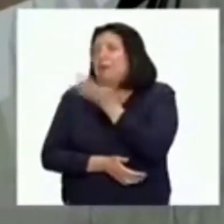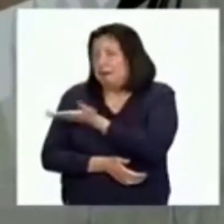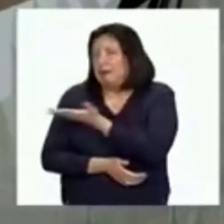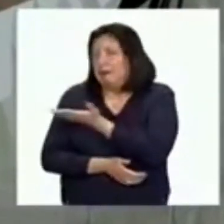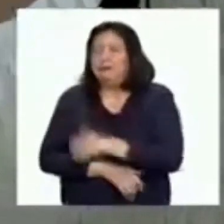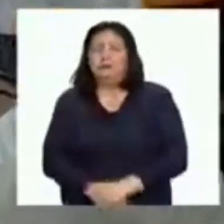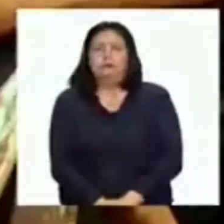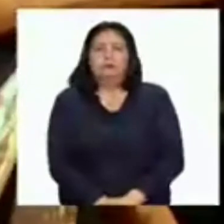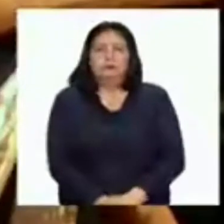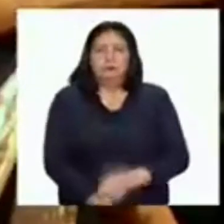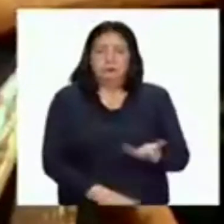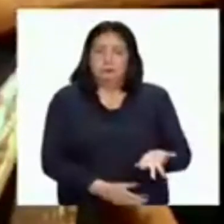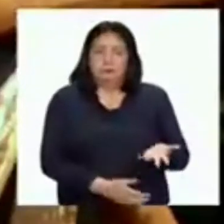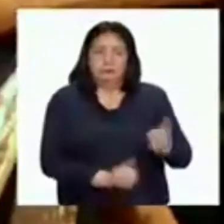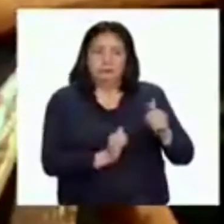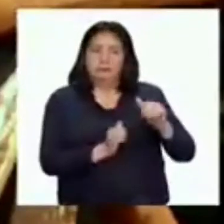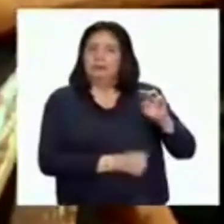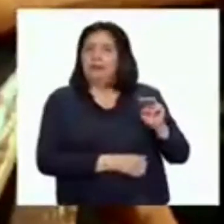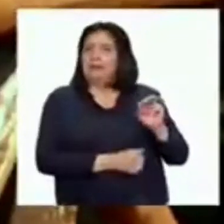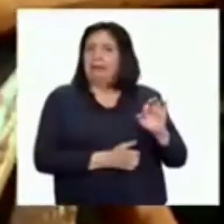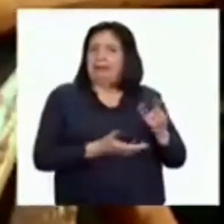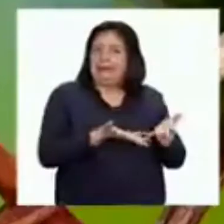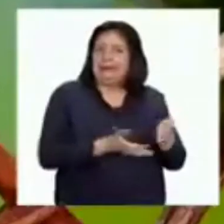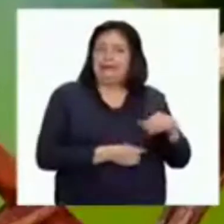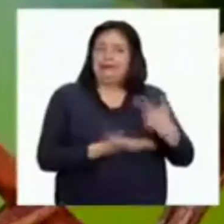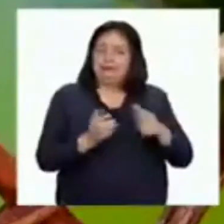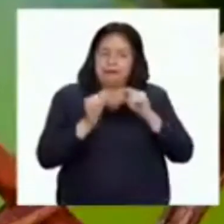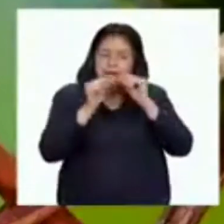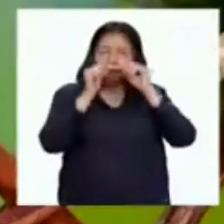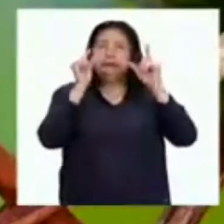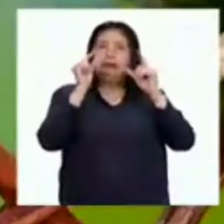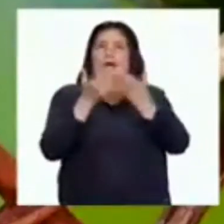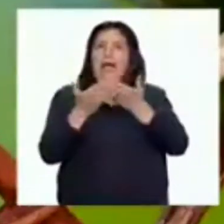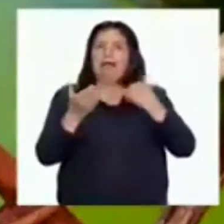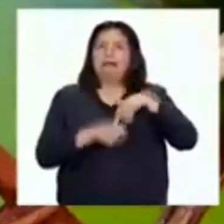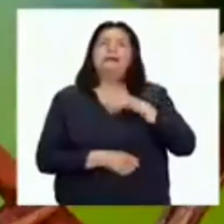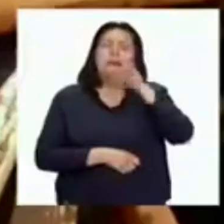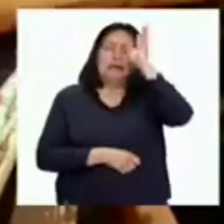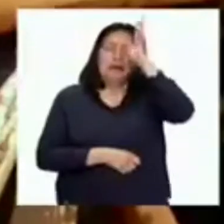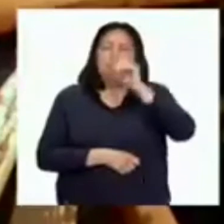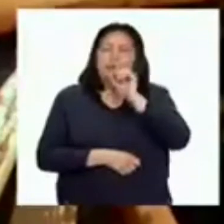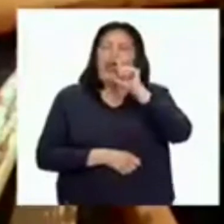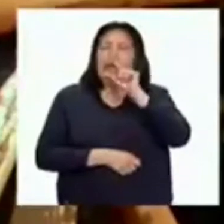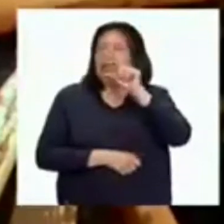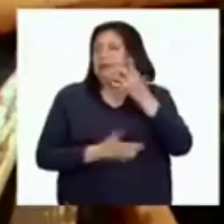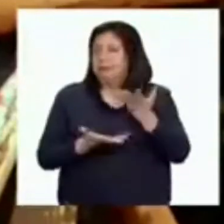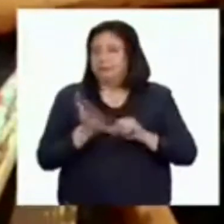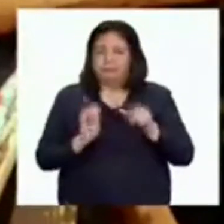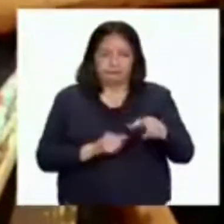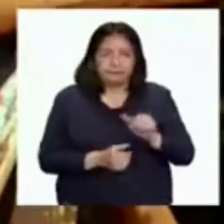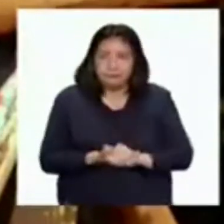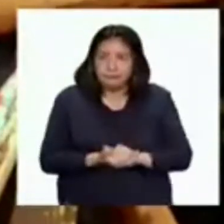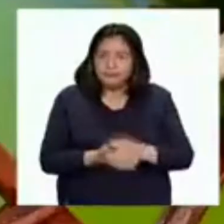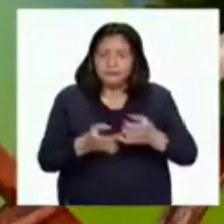su mamá. Mercedes despertó segundos antes que el gallo lanzara su primer canto. Entonces se